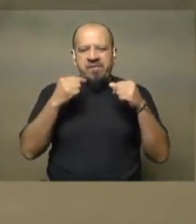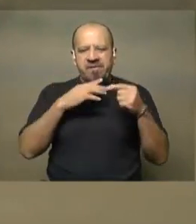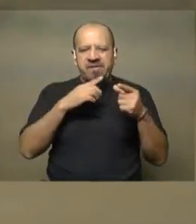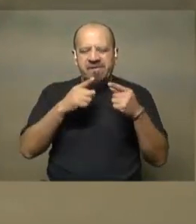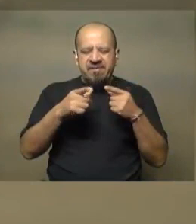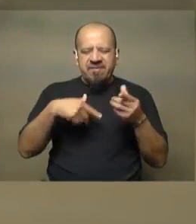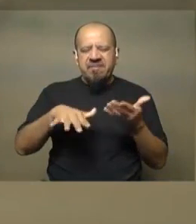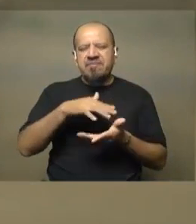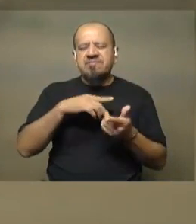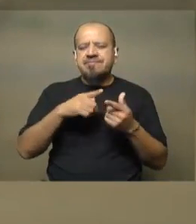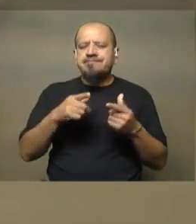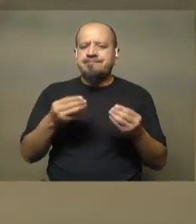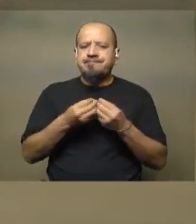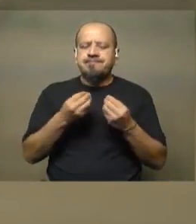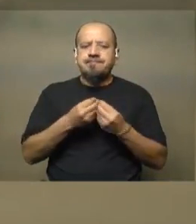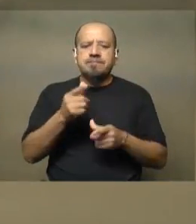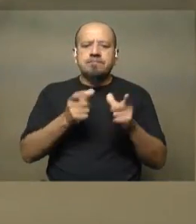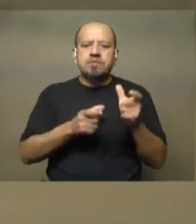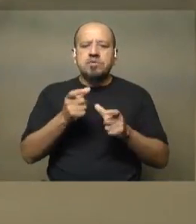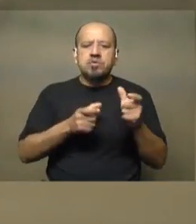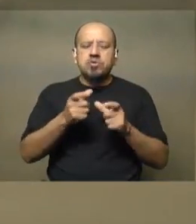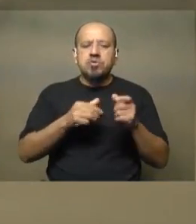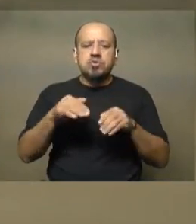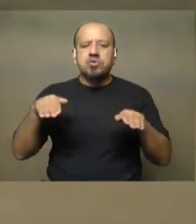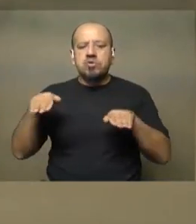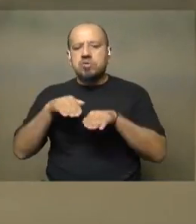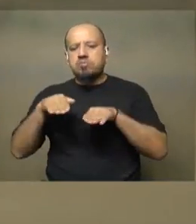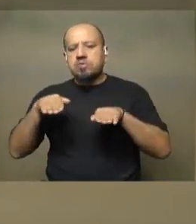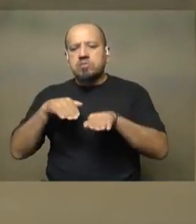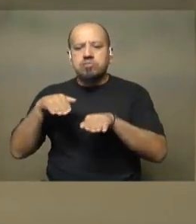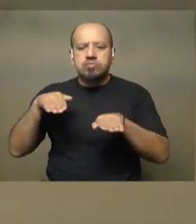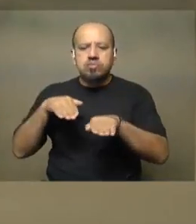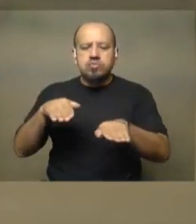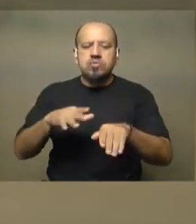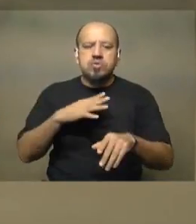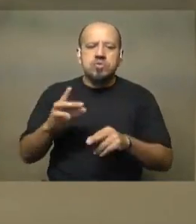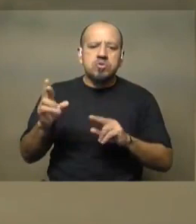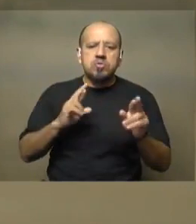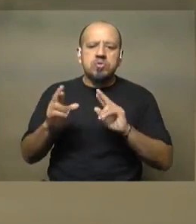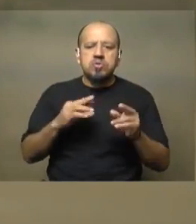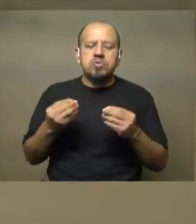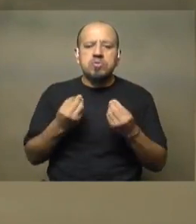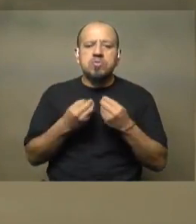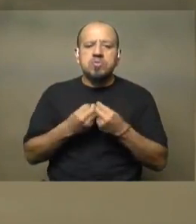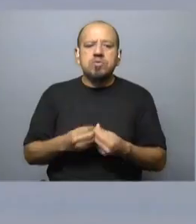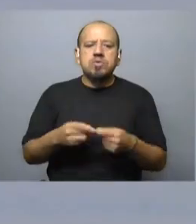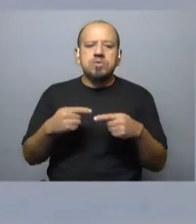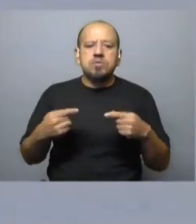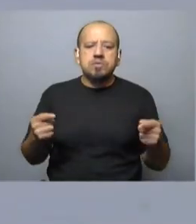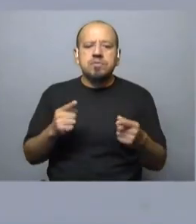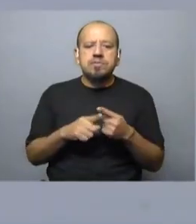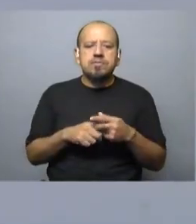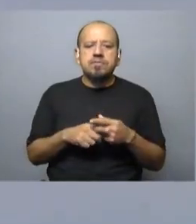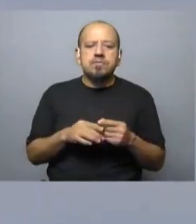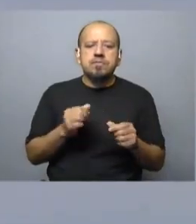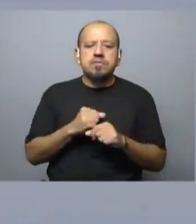concentraciones de personas que llegan en vehículos, se hace ruido, mucho movimiento y perturbación que